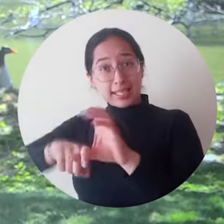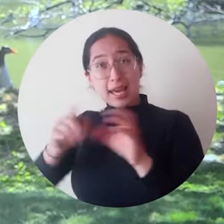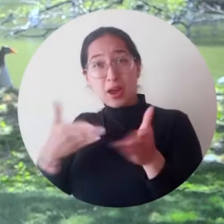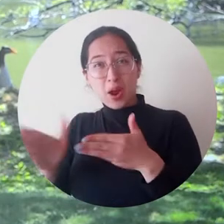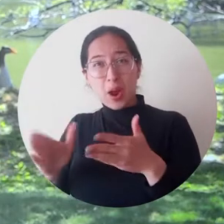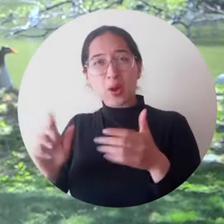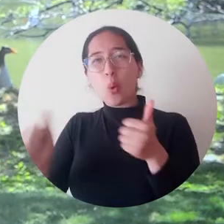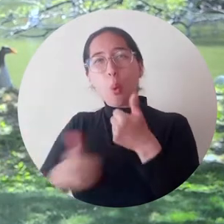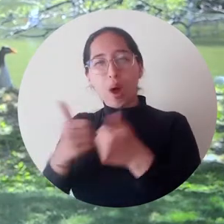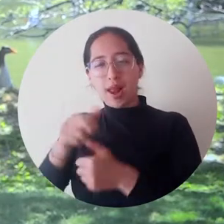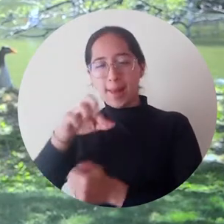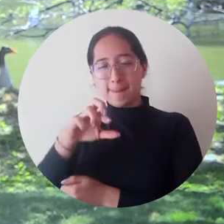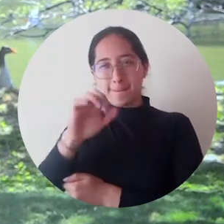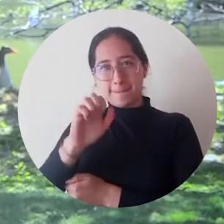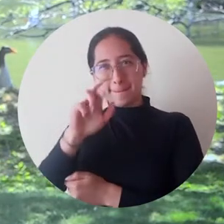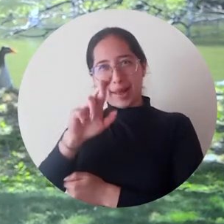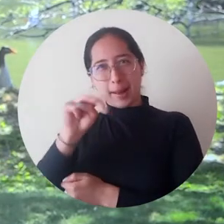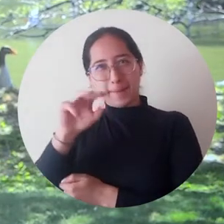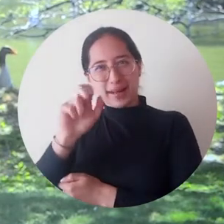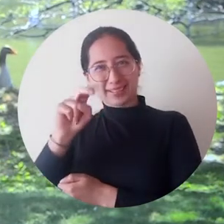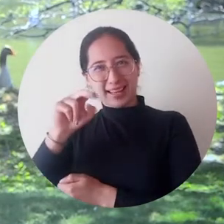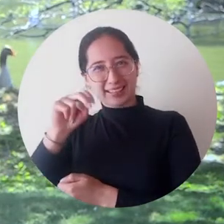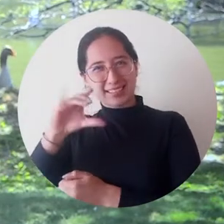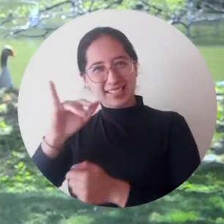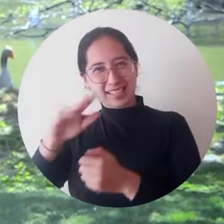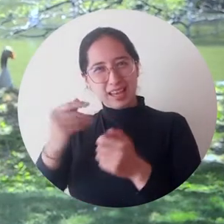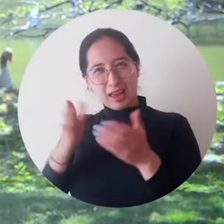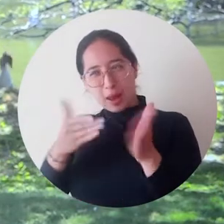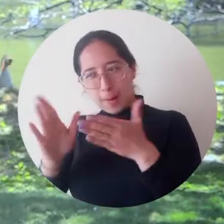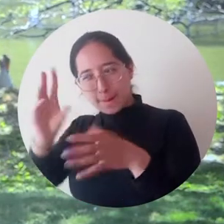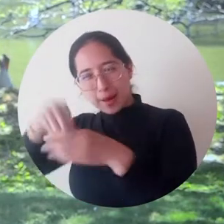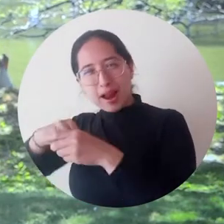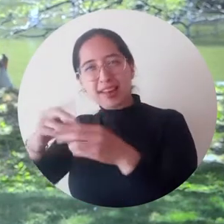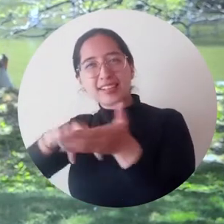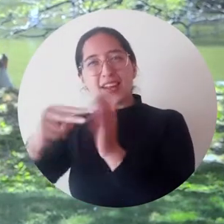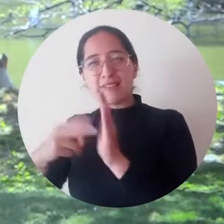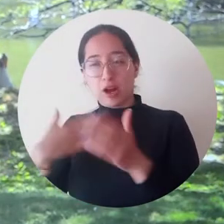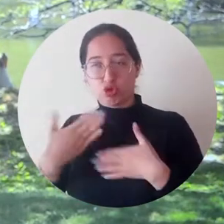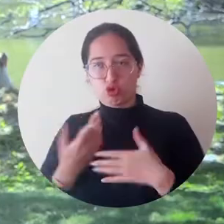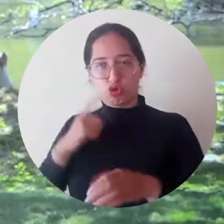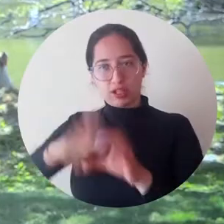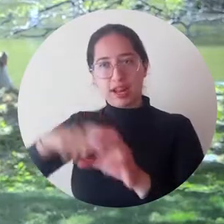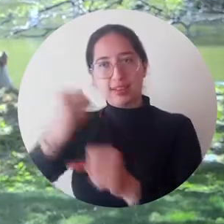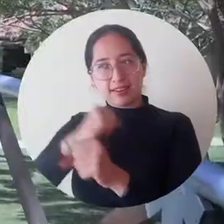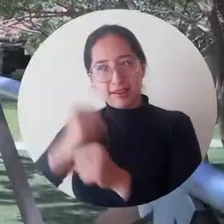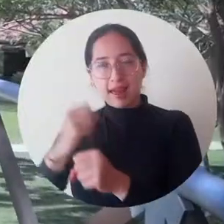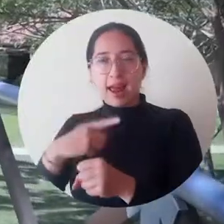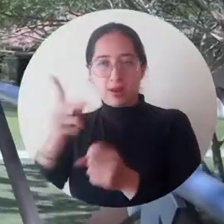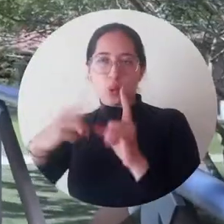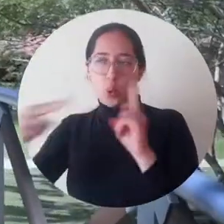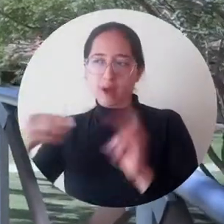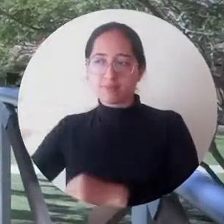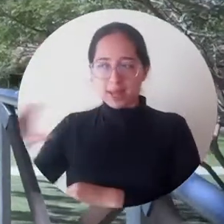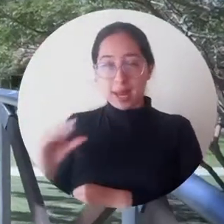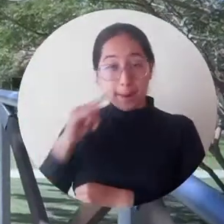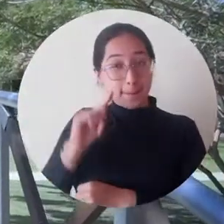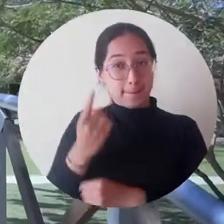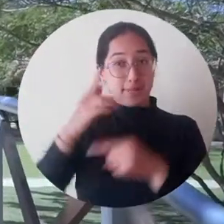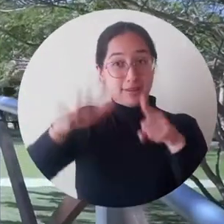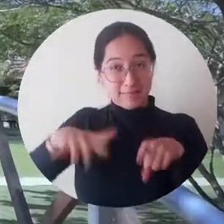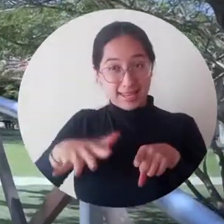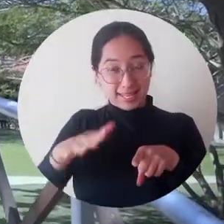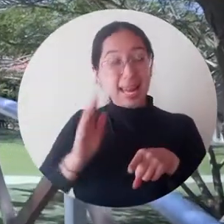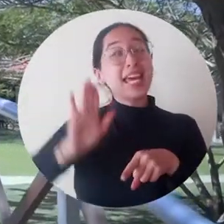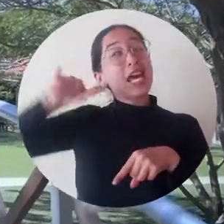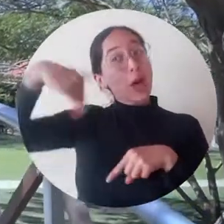en Bienestar como permanencia, donde trabajaba con la Universidad de Magdalena en primer semestre. Luego